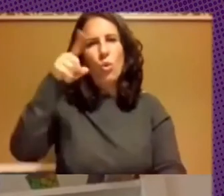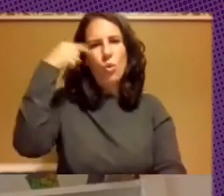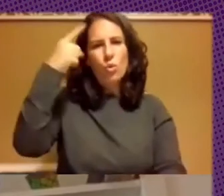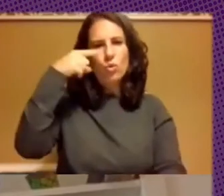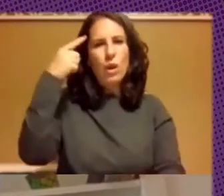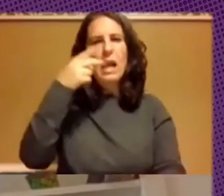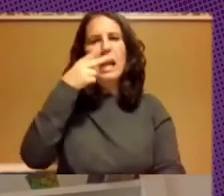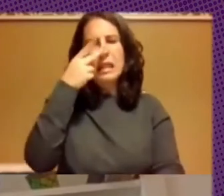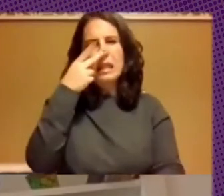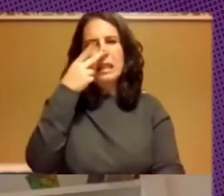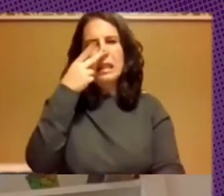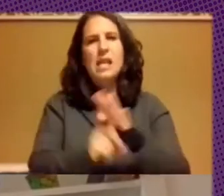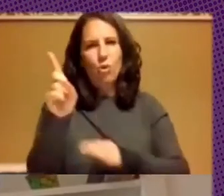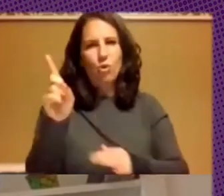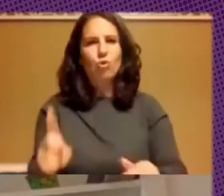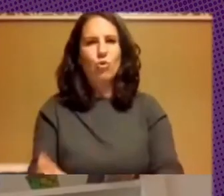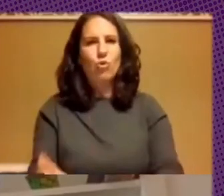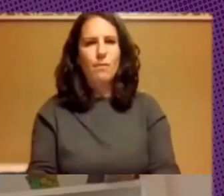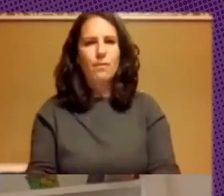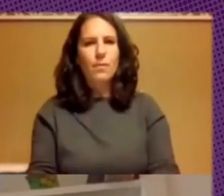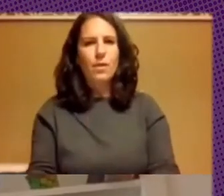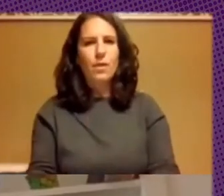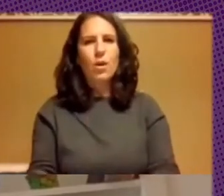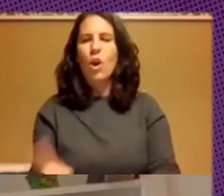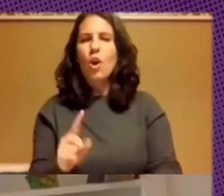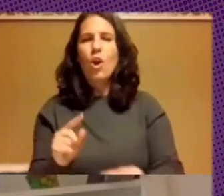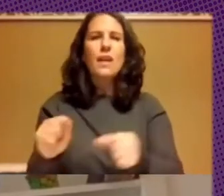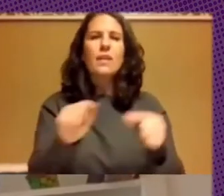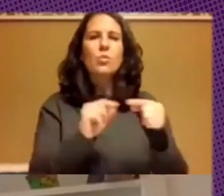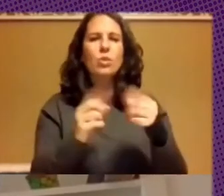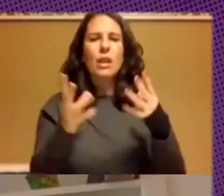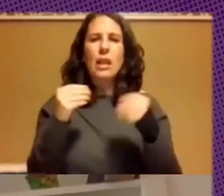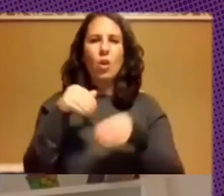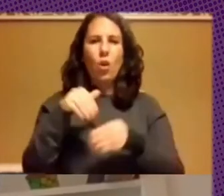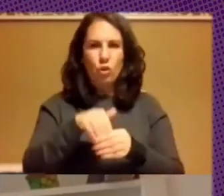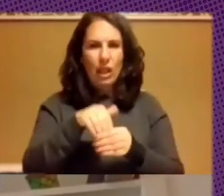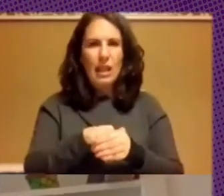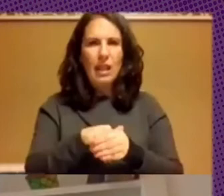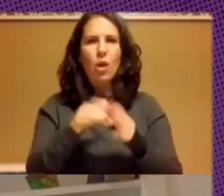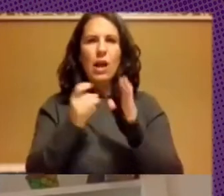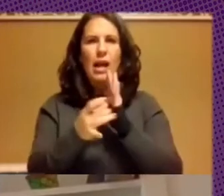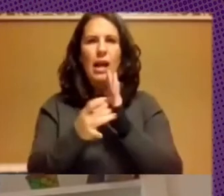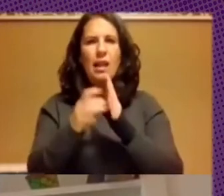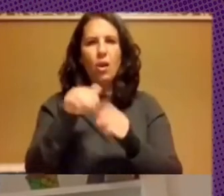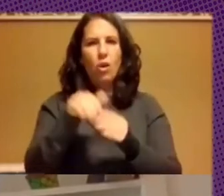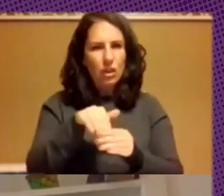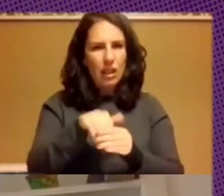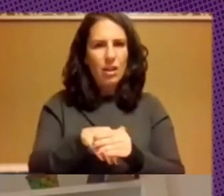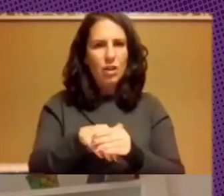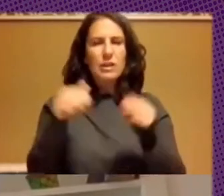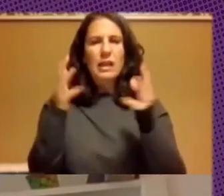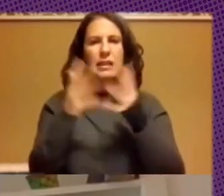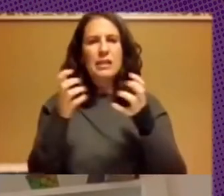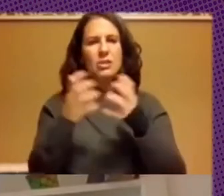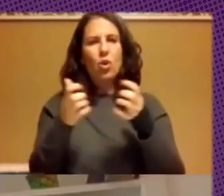desarrollar o sea no se discute tanto el contenido la calidad de los contenidos de los textos escolares de los clásicos textos